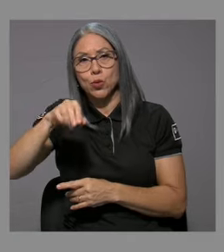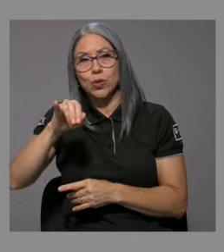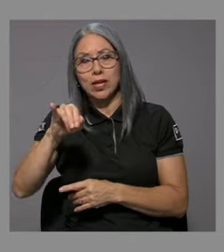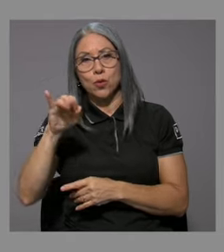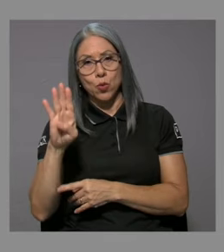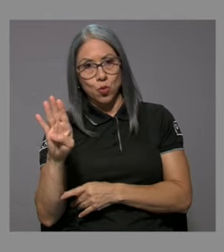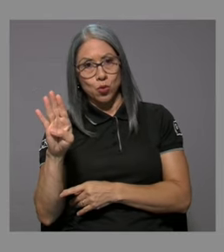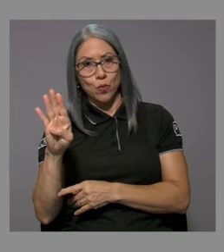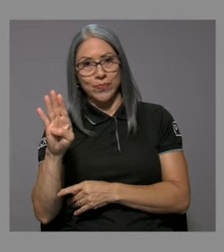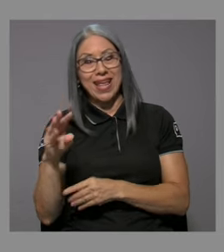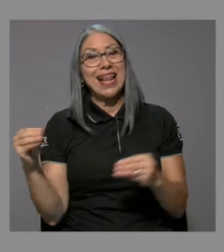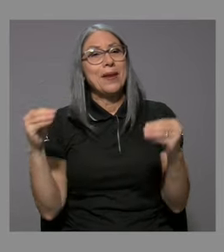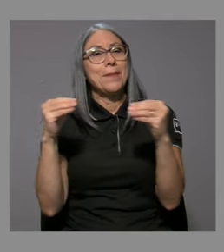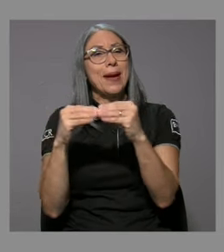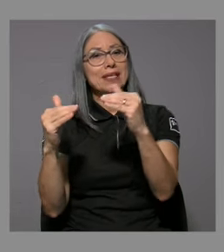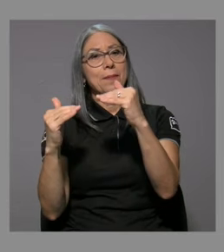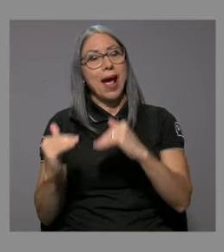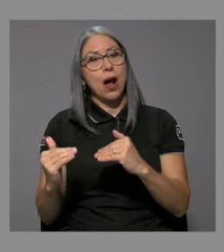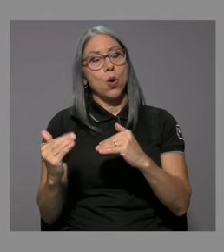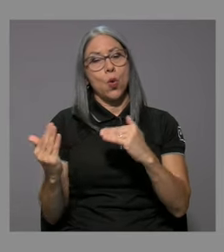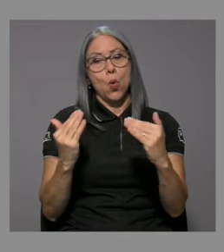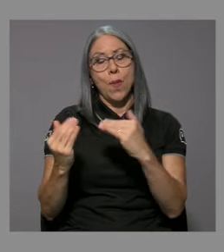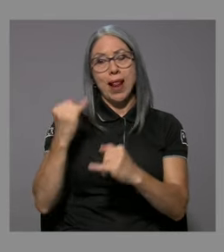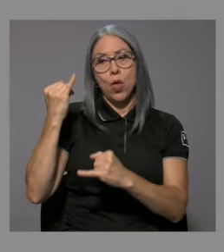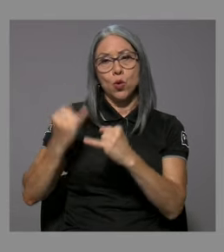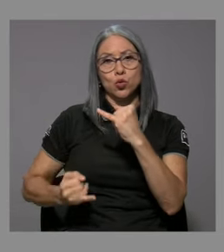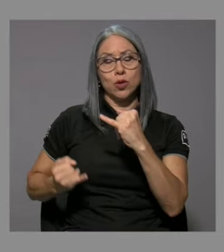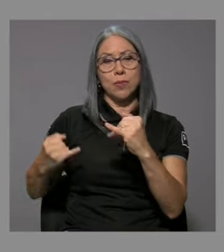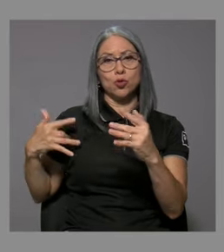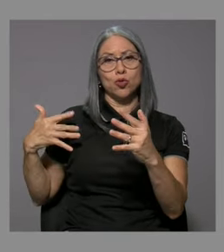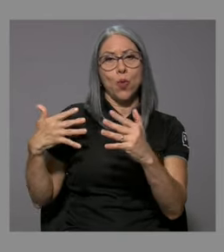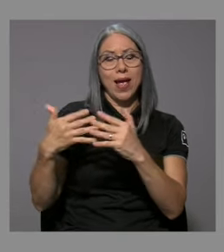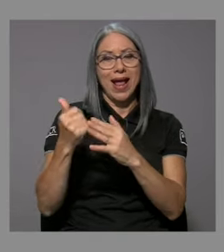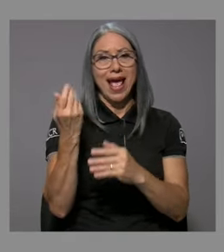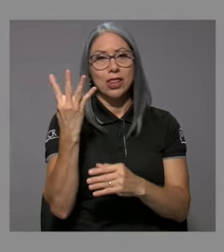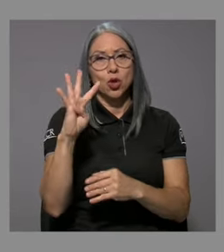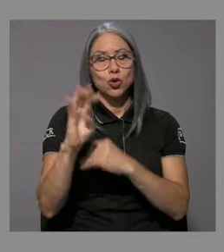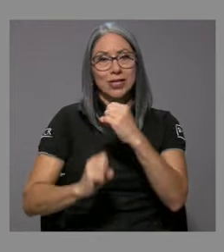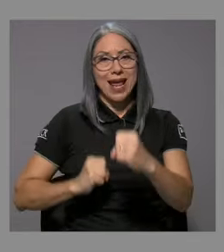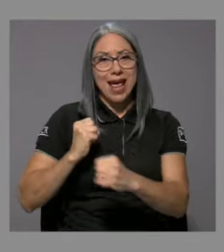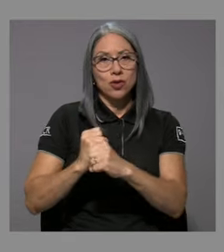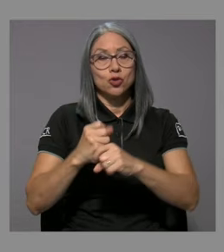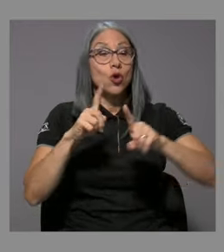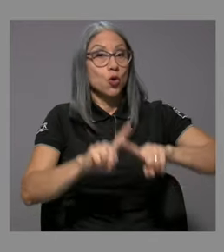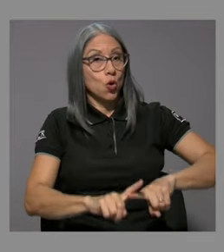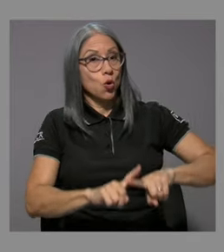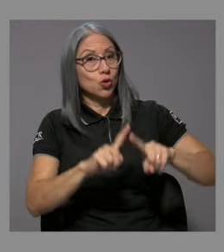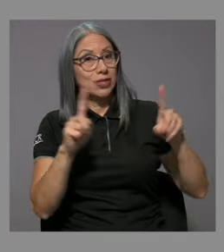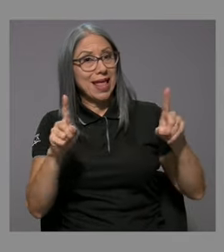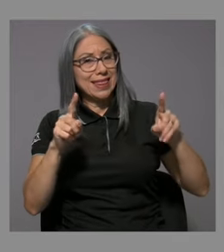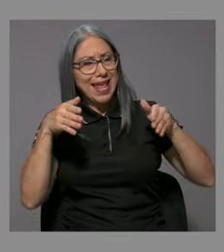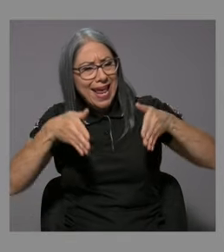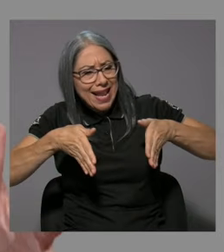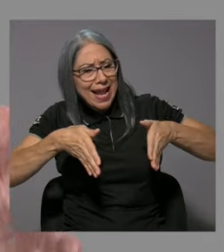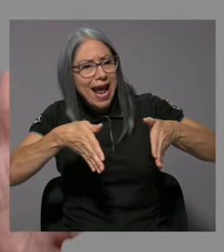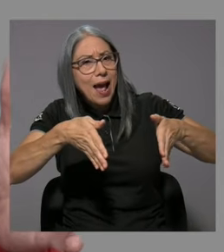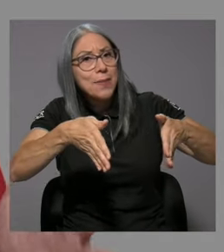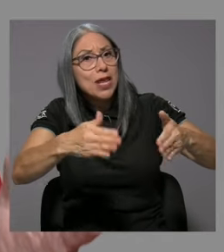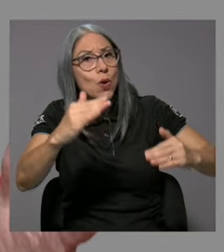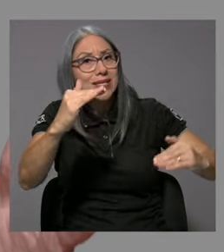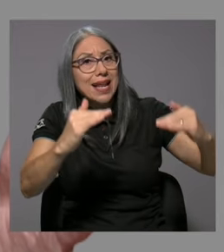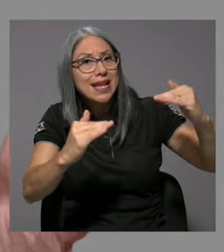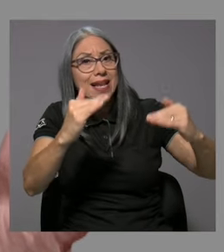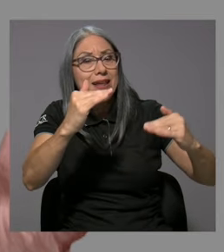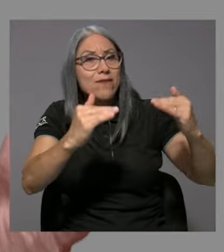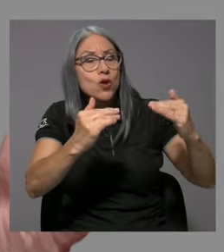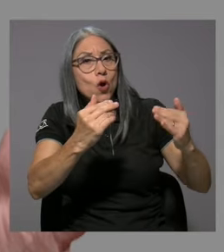fue del 2,5% del PIB, el más bajo de los últimos 14 años. No